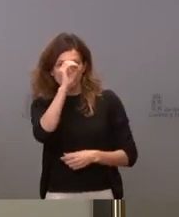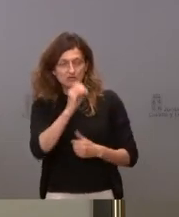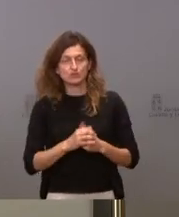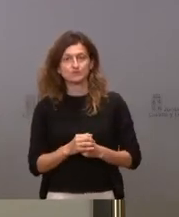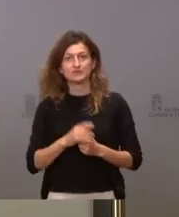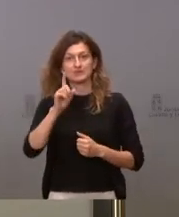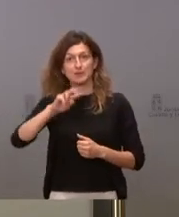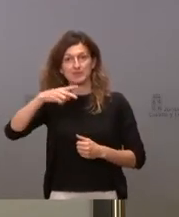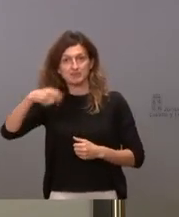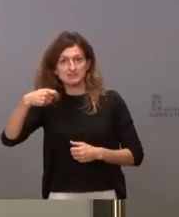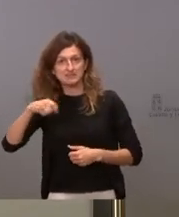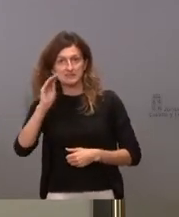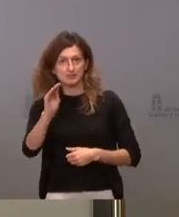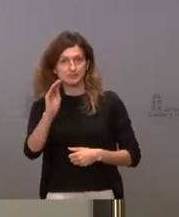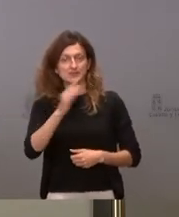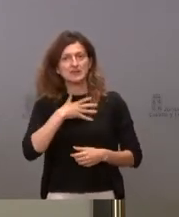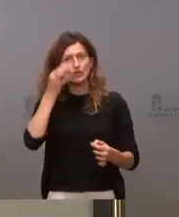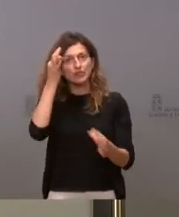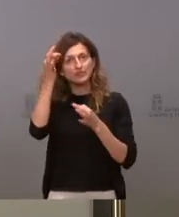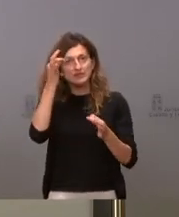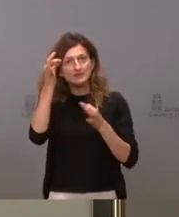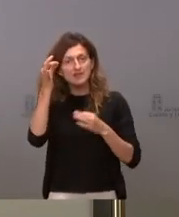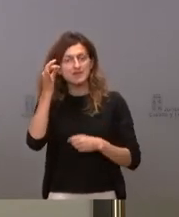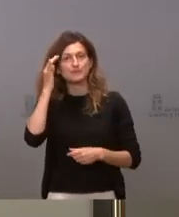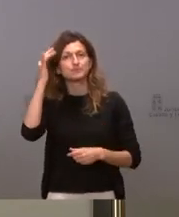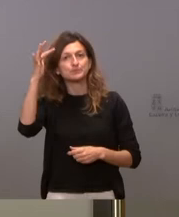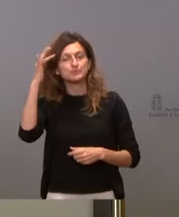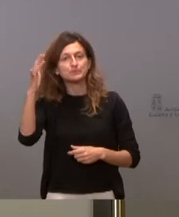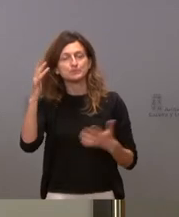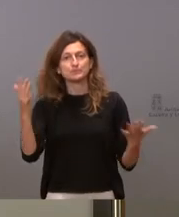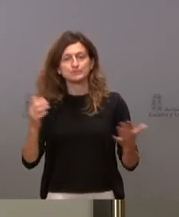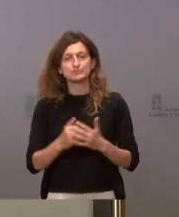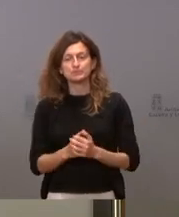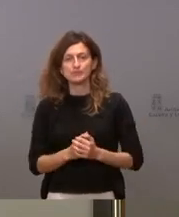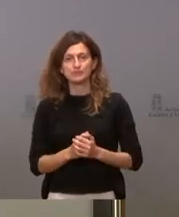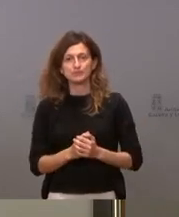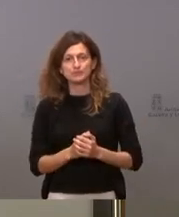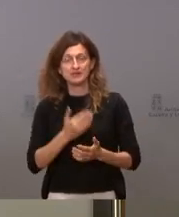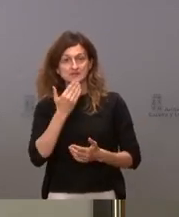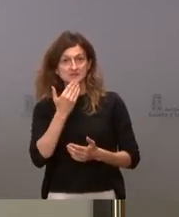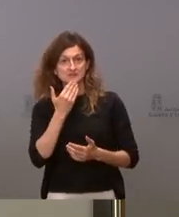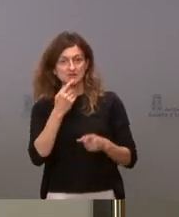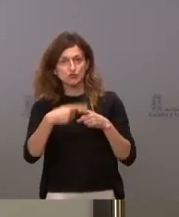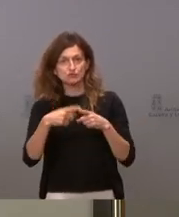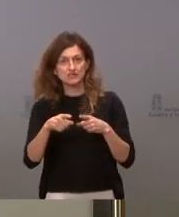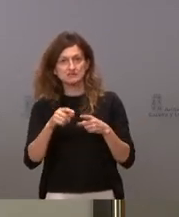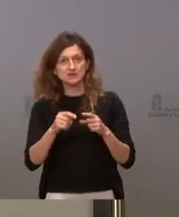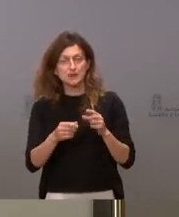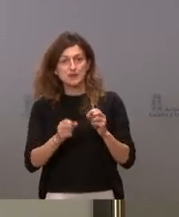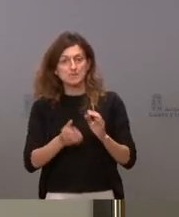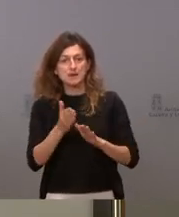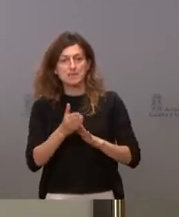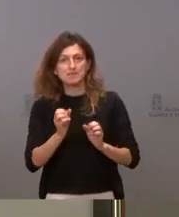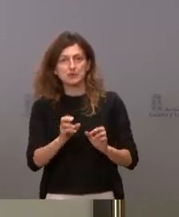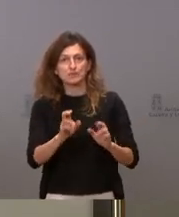Y al vicepresidente quería que nos detallara un poco. Me imagino que si las cosas empeoran, la subida de